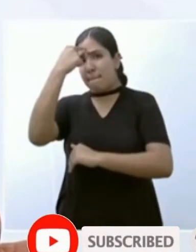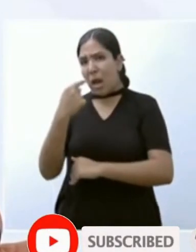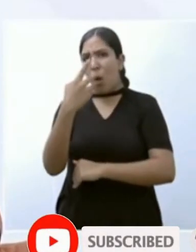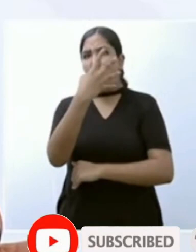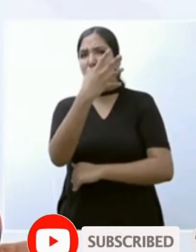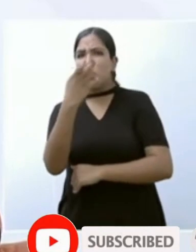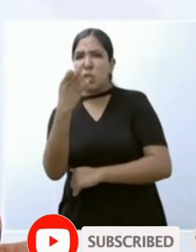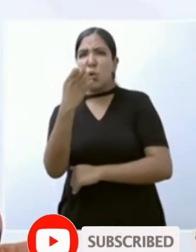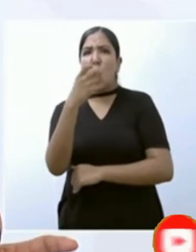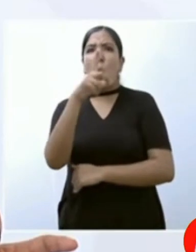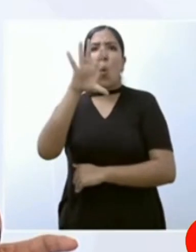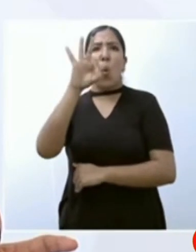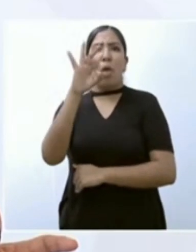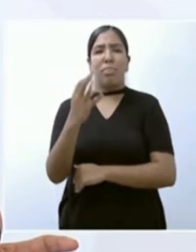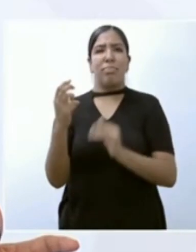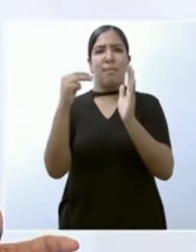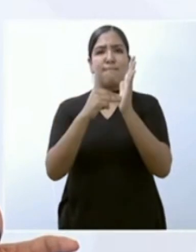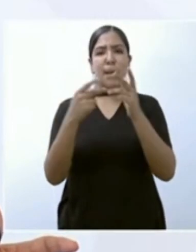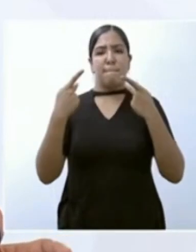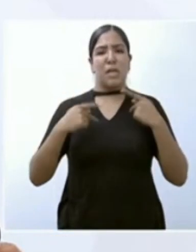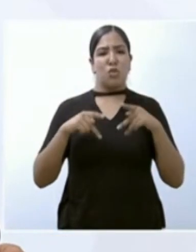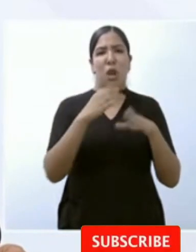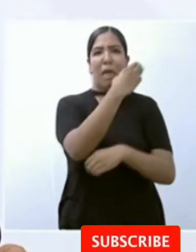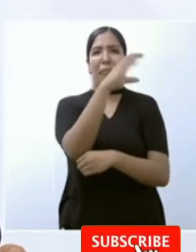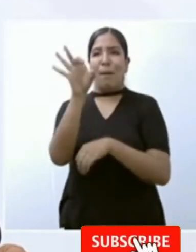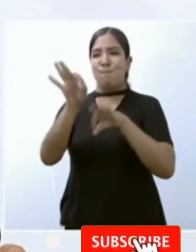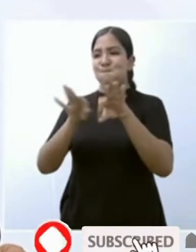y siembran café